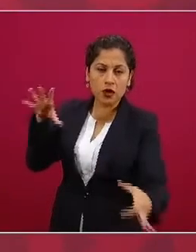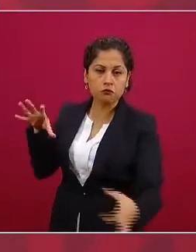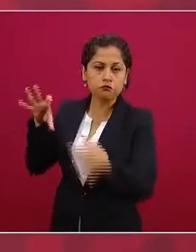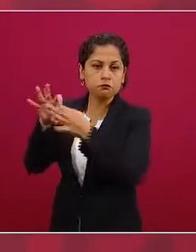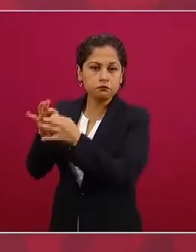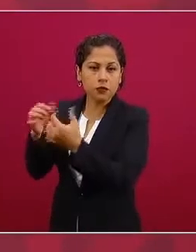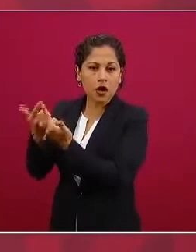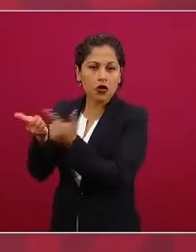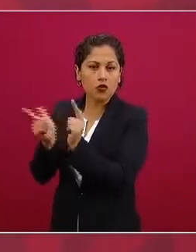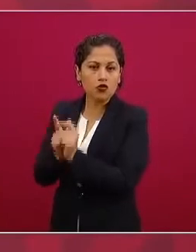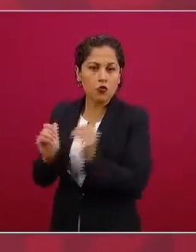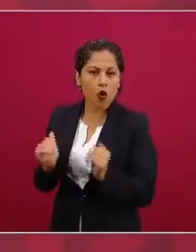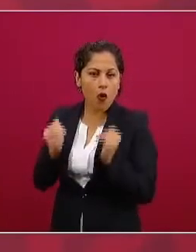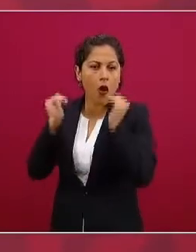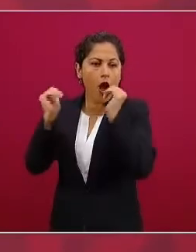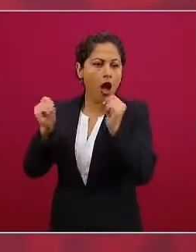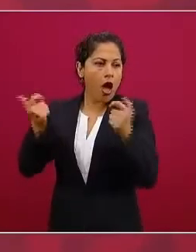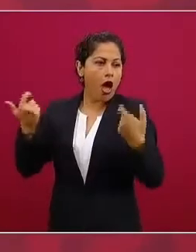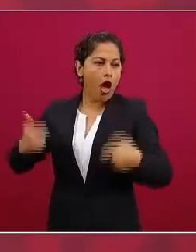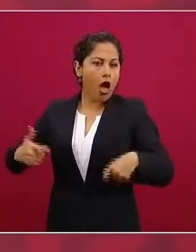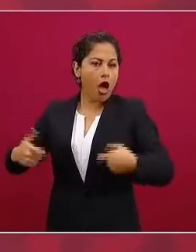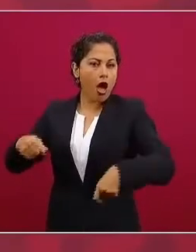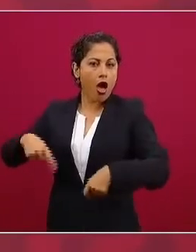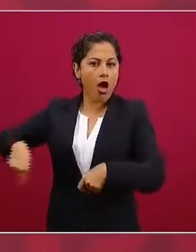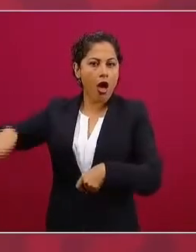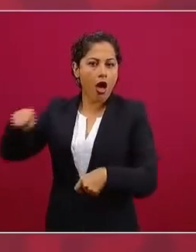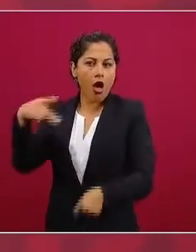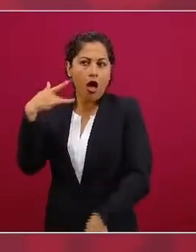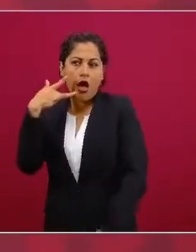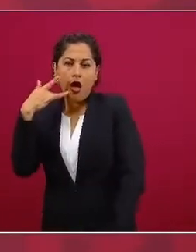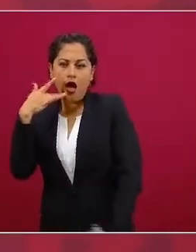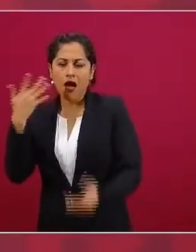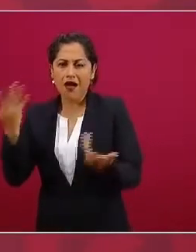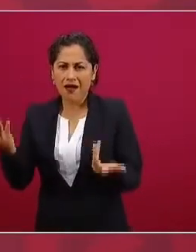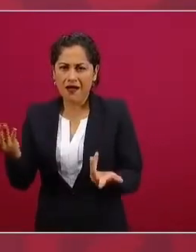que no defiende defiende al pueblo raso